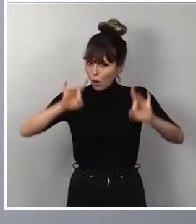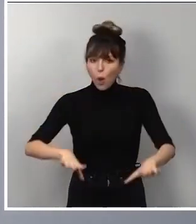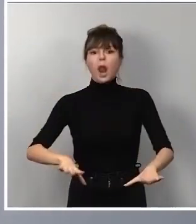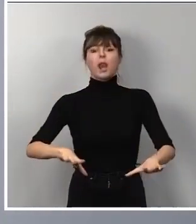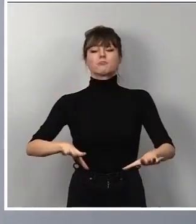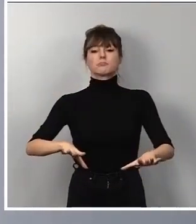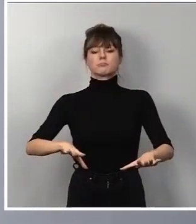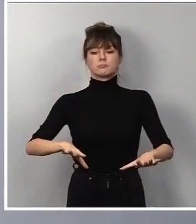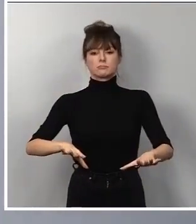diseñada. diseñada.